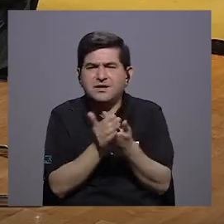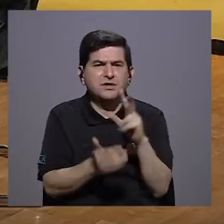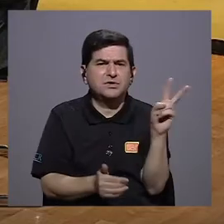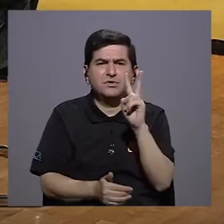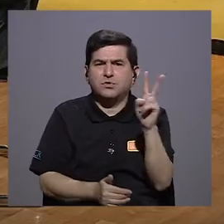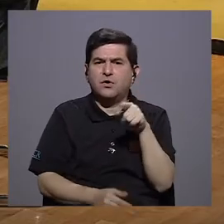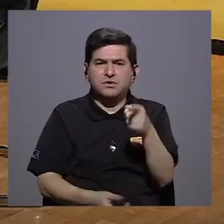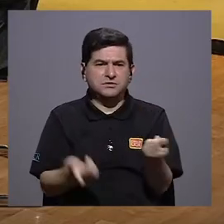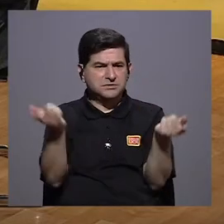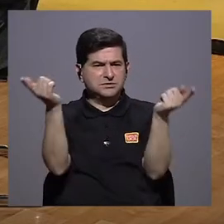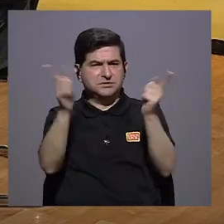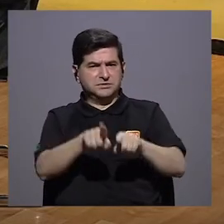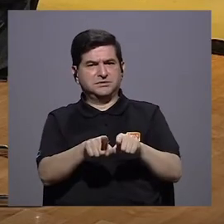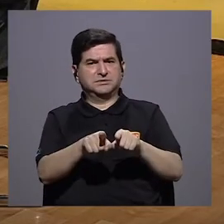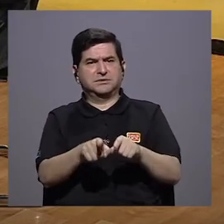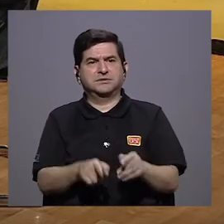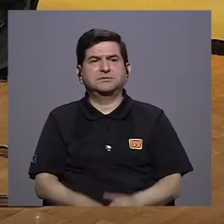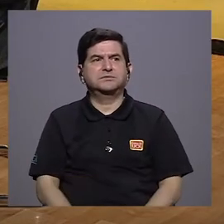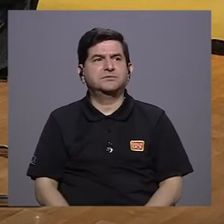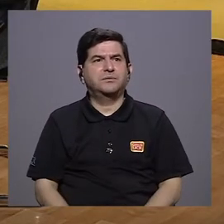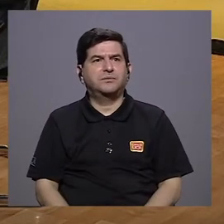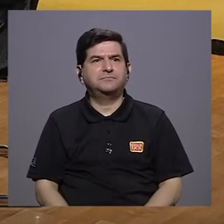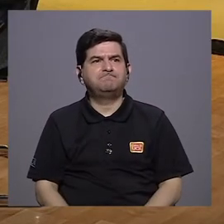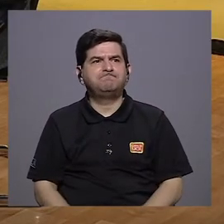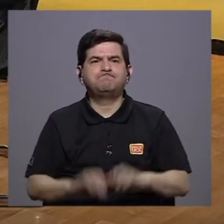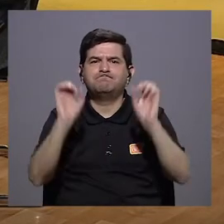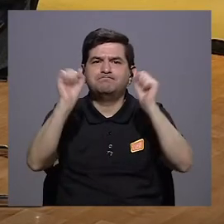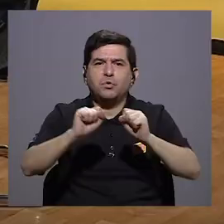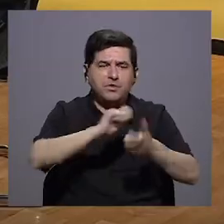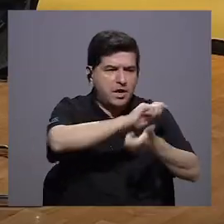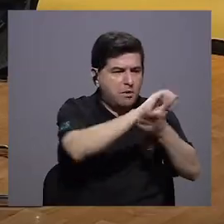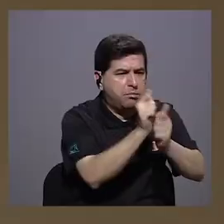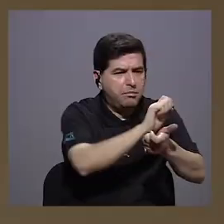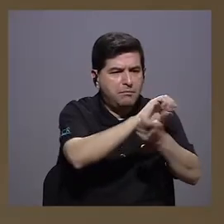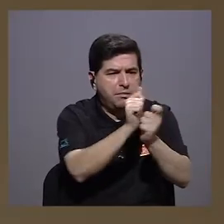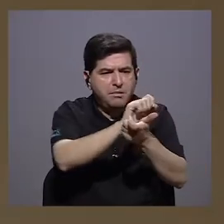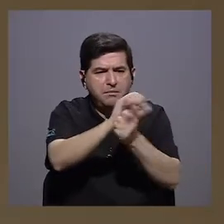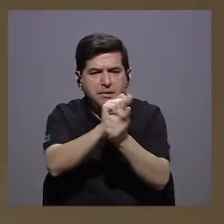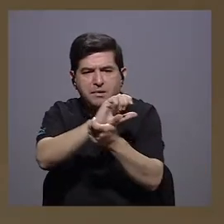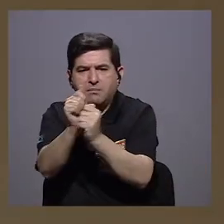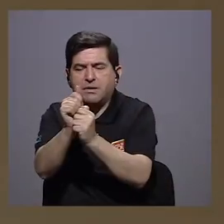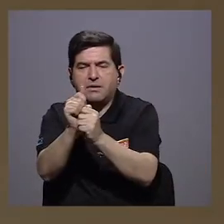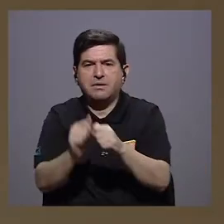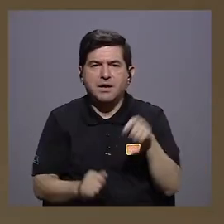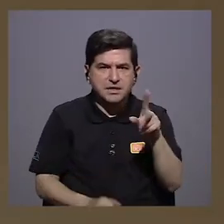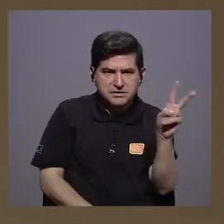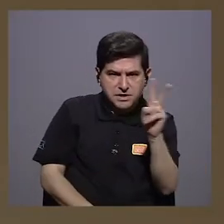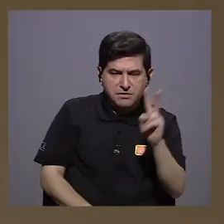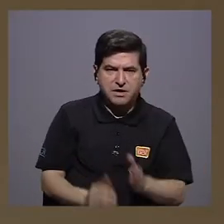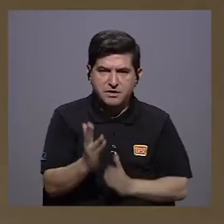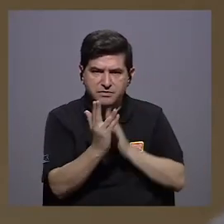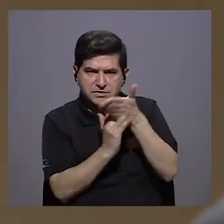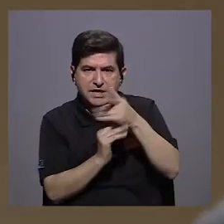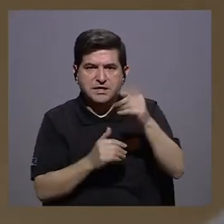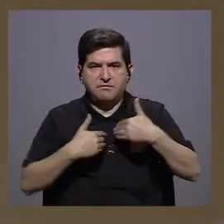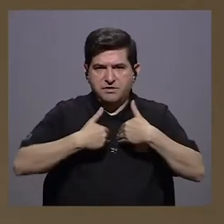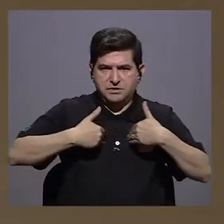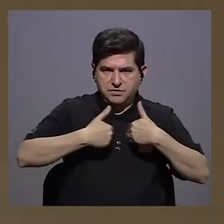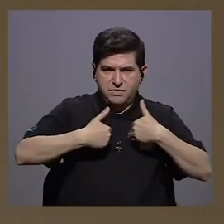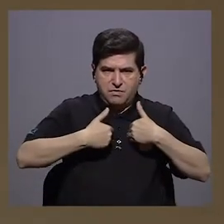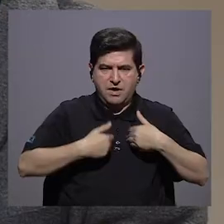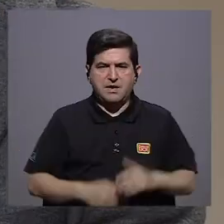que estarían logrando mutarse por medio de un animal